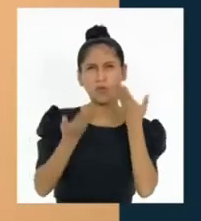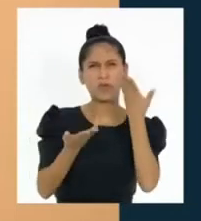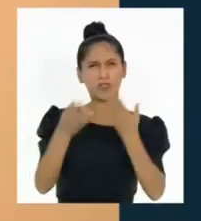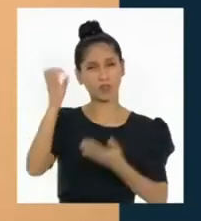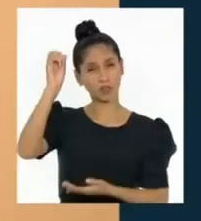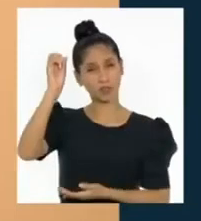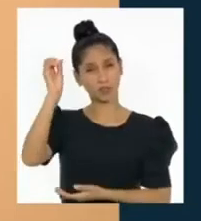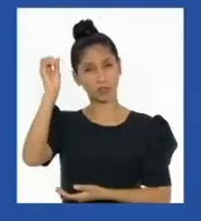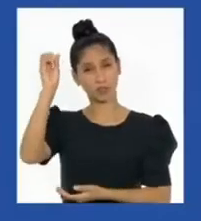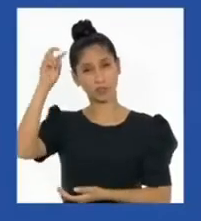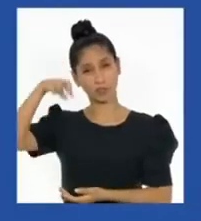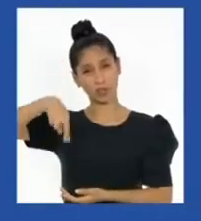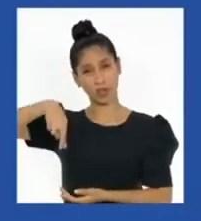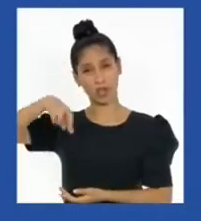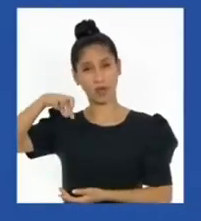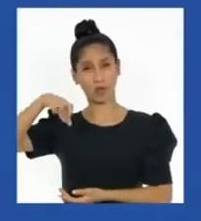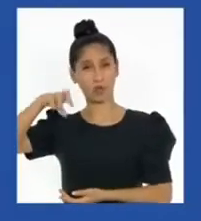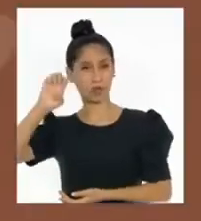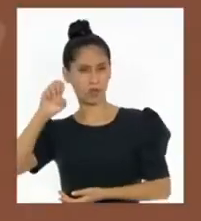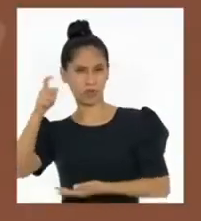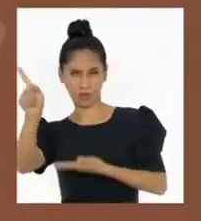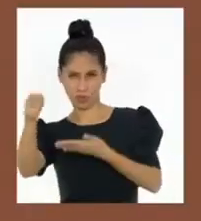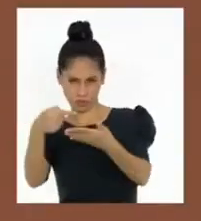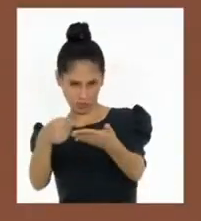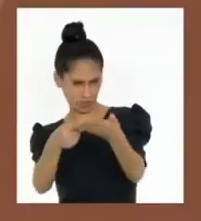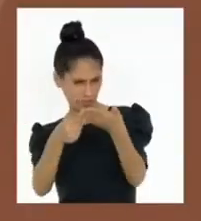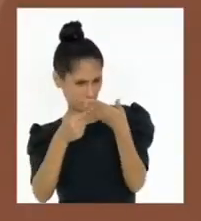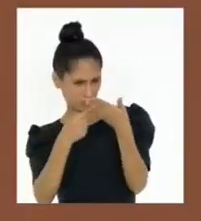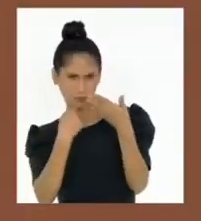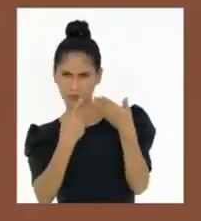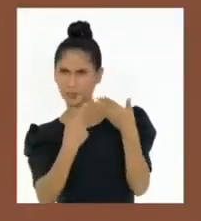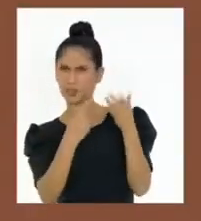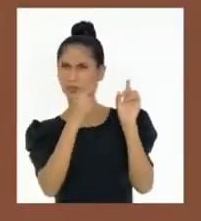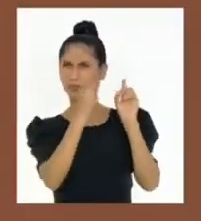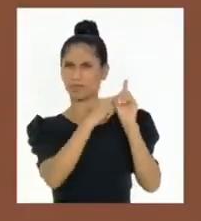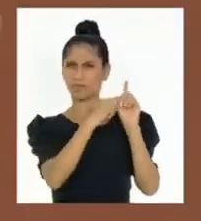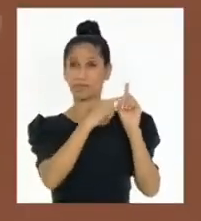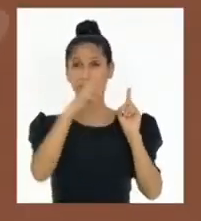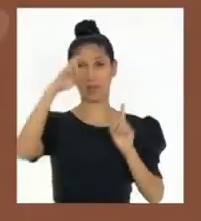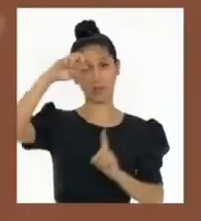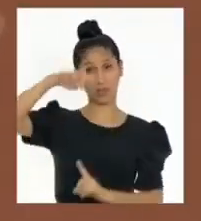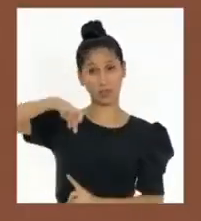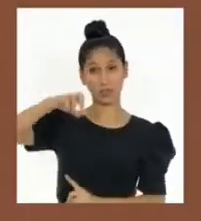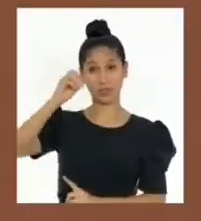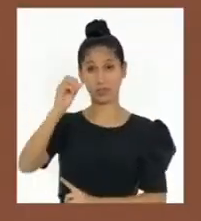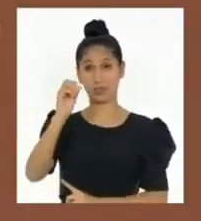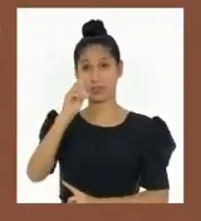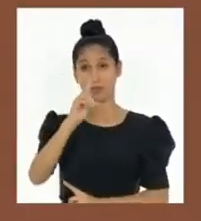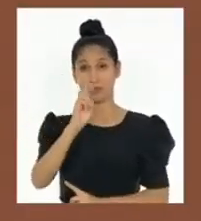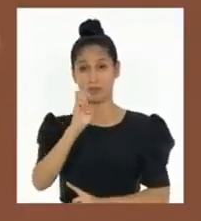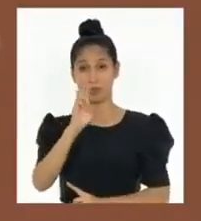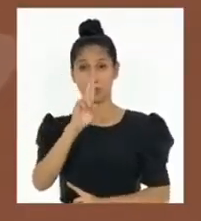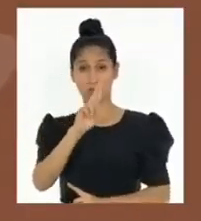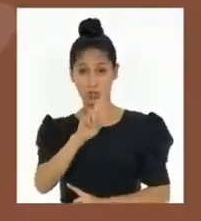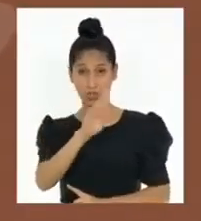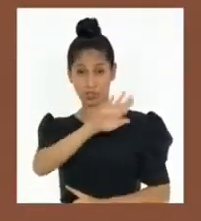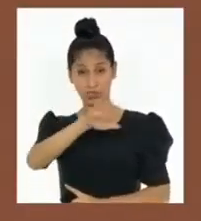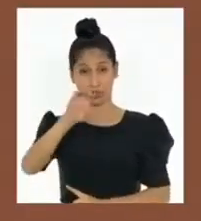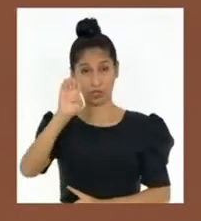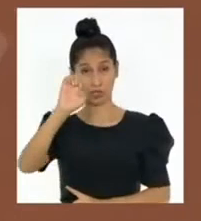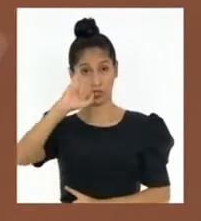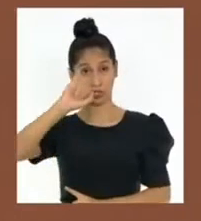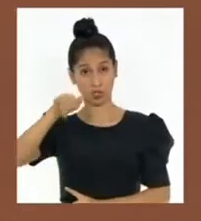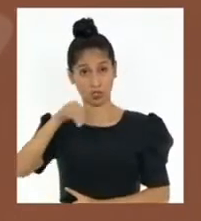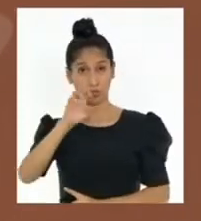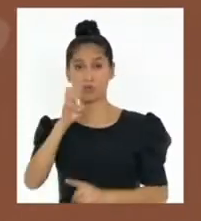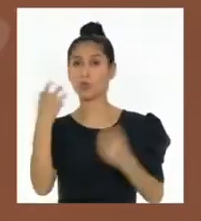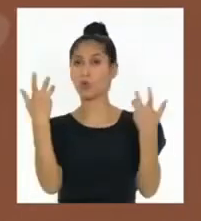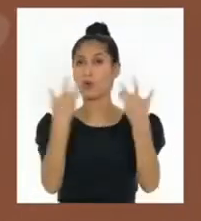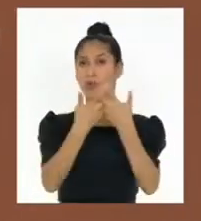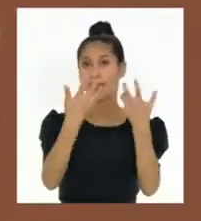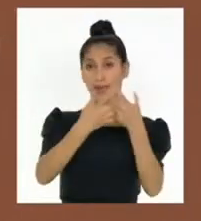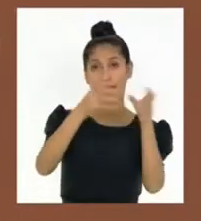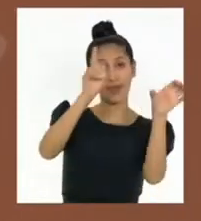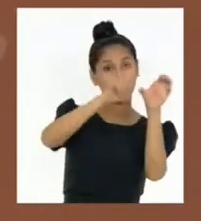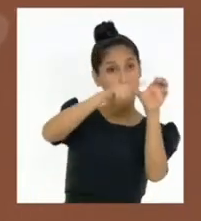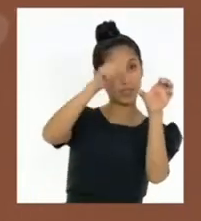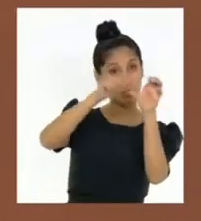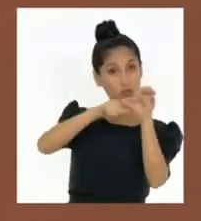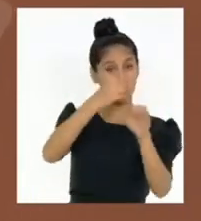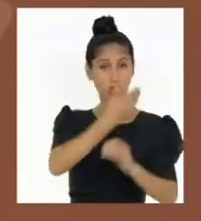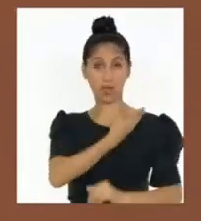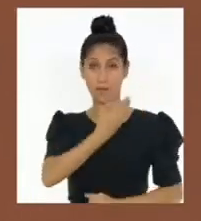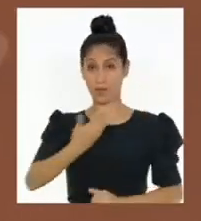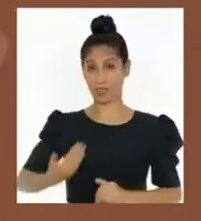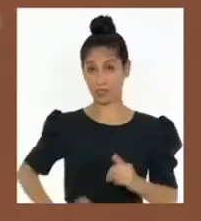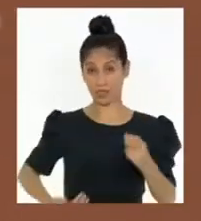OMP al respecto. El Poder Ejecutivo está conformado por el Presidente, dos Vicepresidentes y el